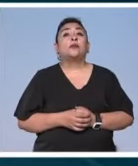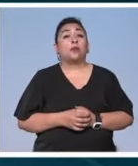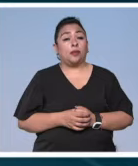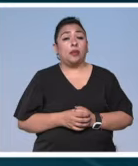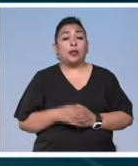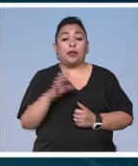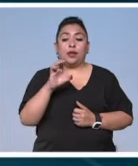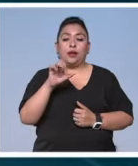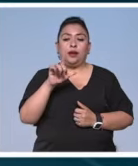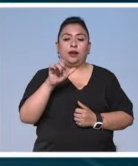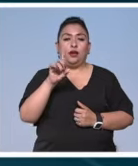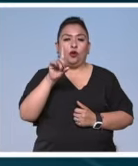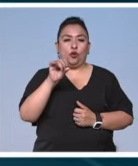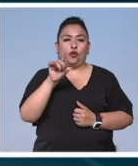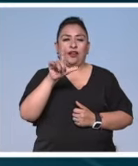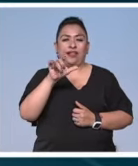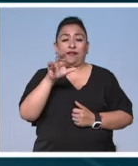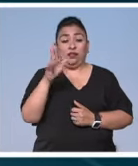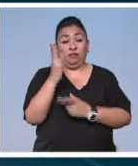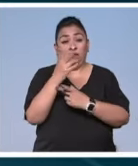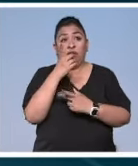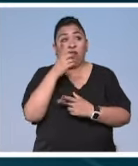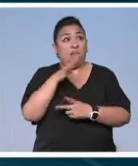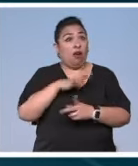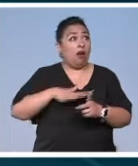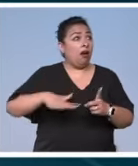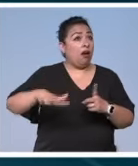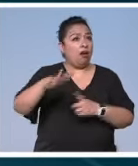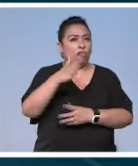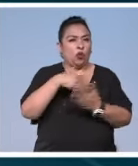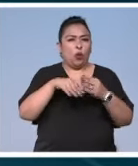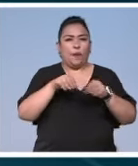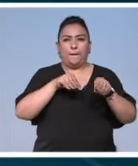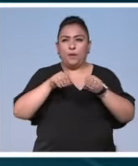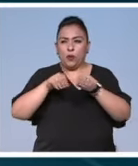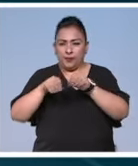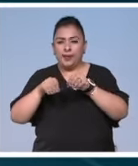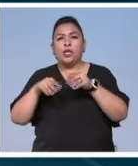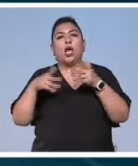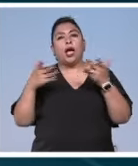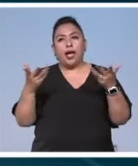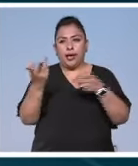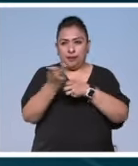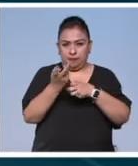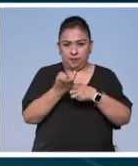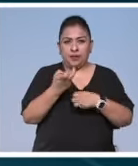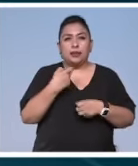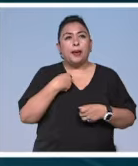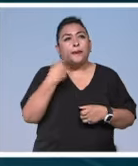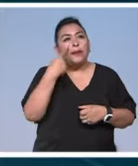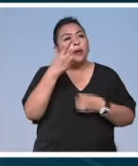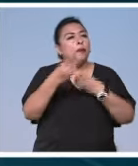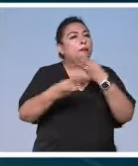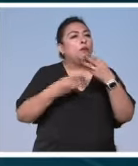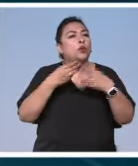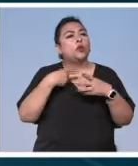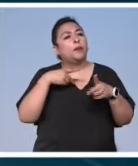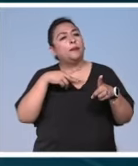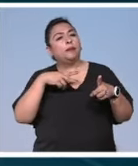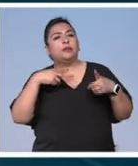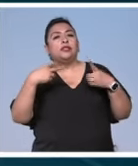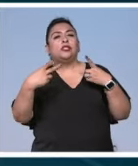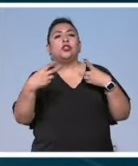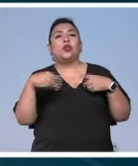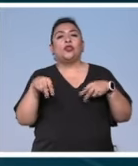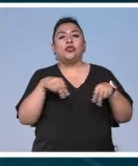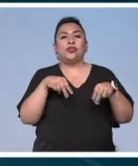Claudia Lavista asegura que todo lo que nos rodea es movimiento. Y por ello nos invita a mirar el mundo desde la perspectiva